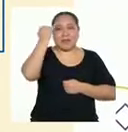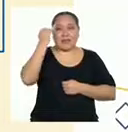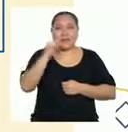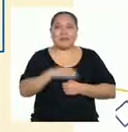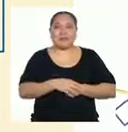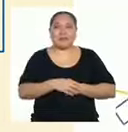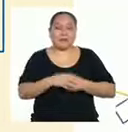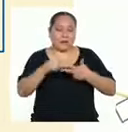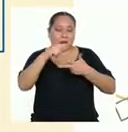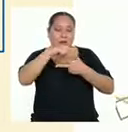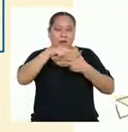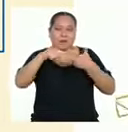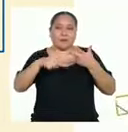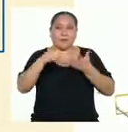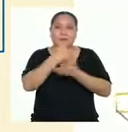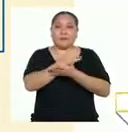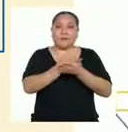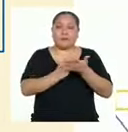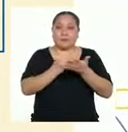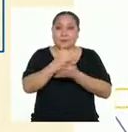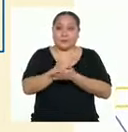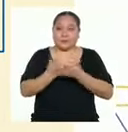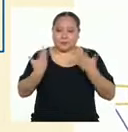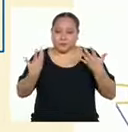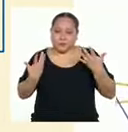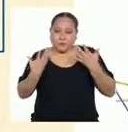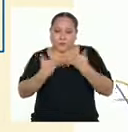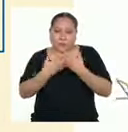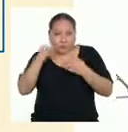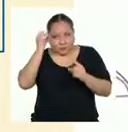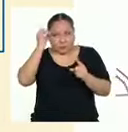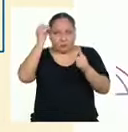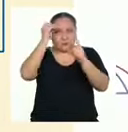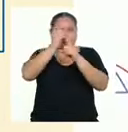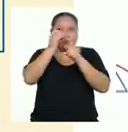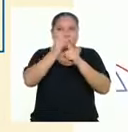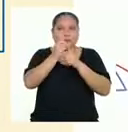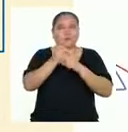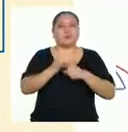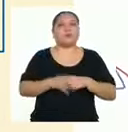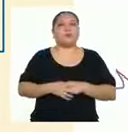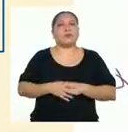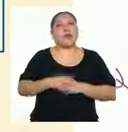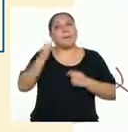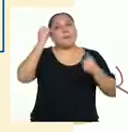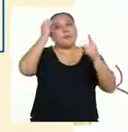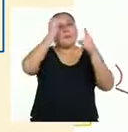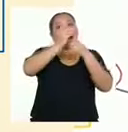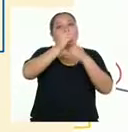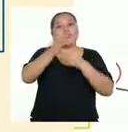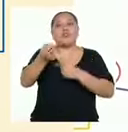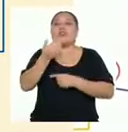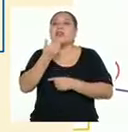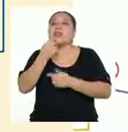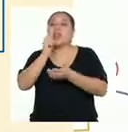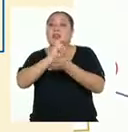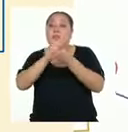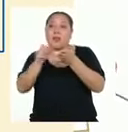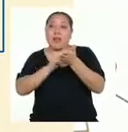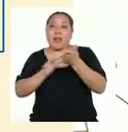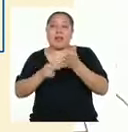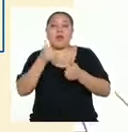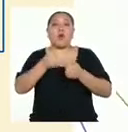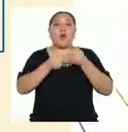tres subcriterios para corroborar que el texto está alineado al propósito, destinatario y registro planteado en la planificación.